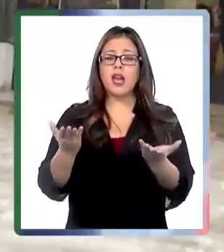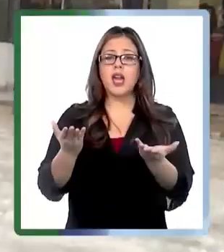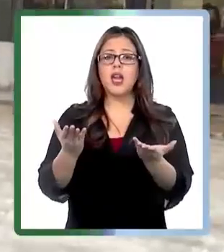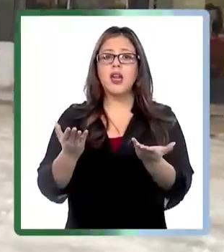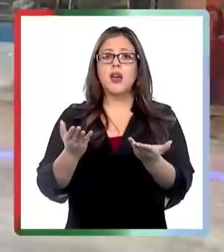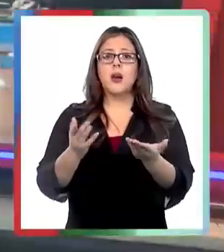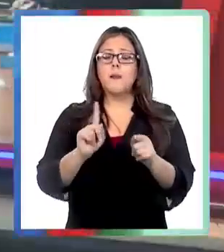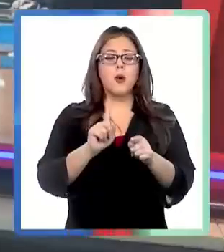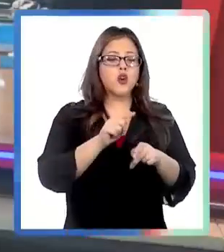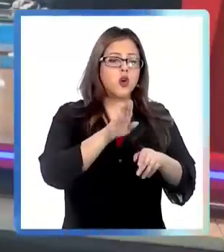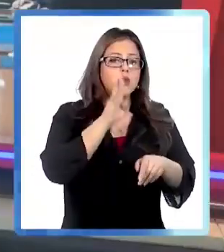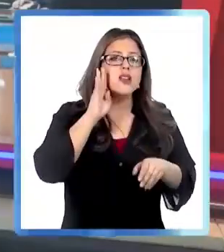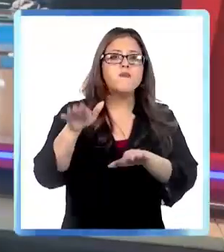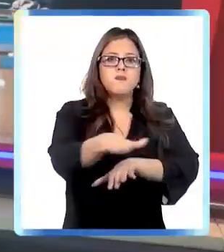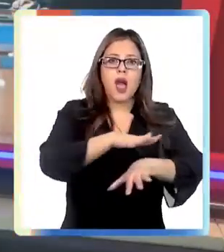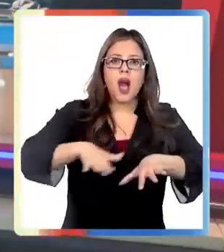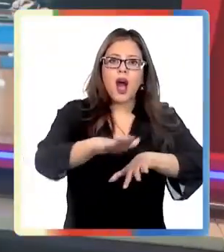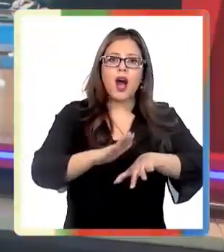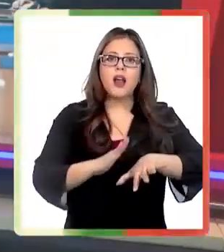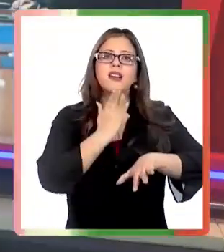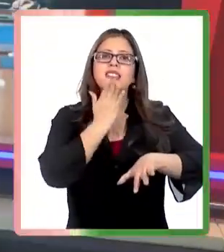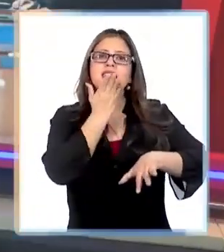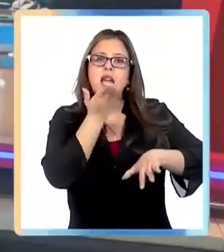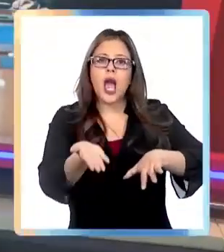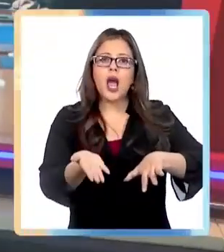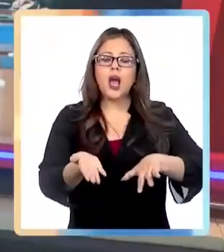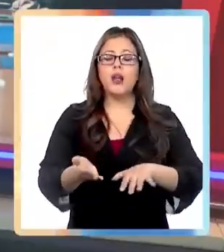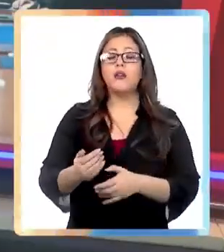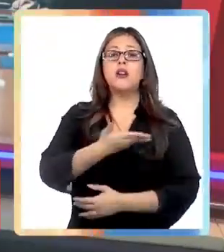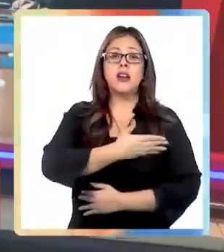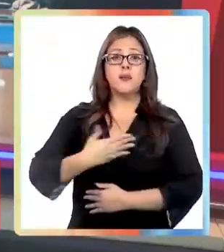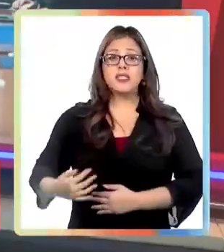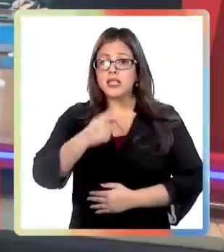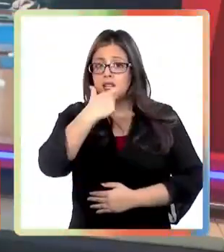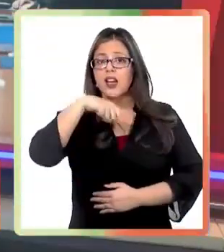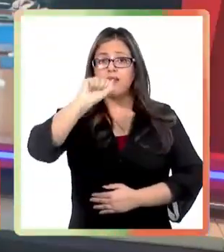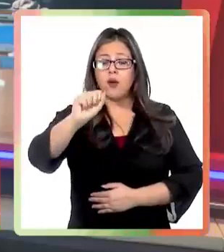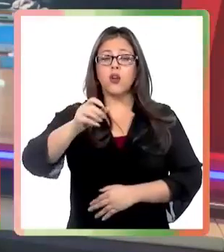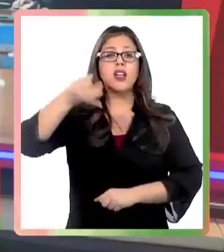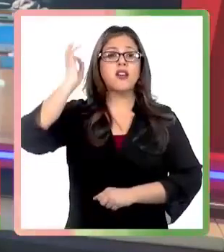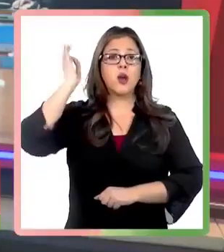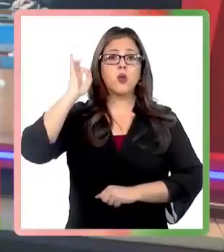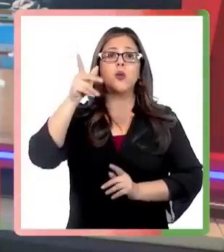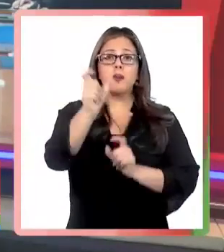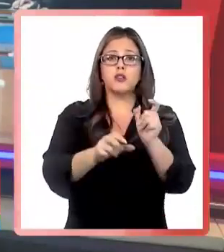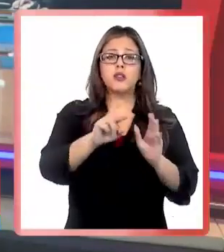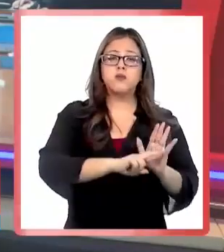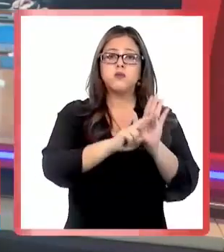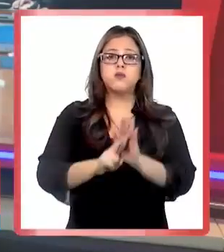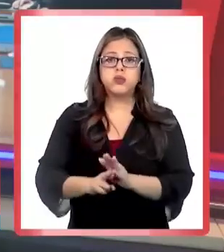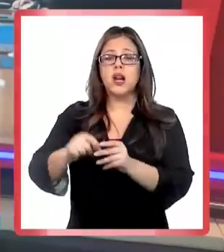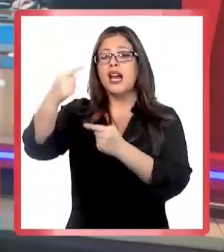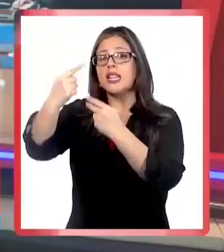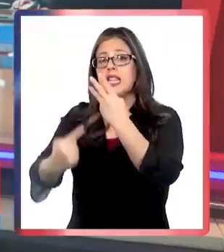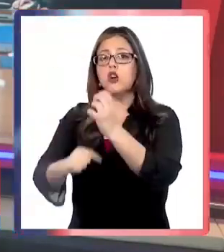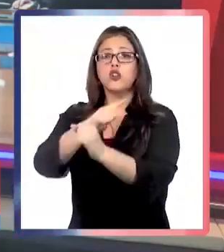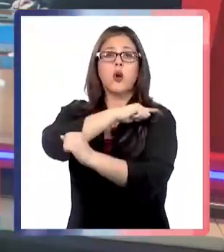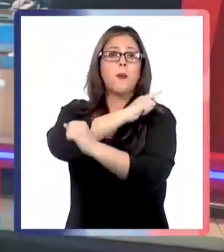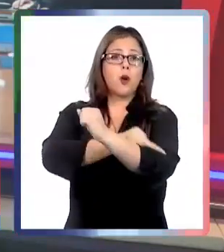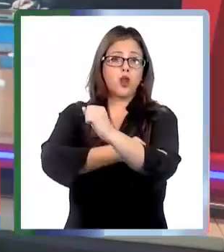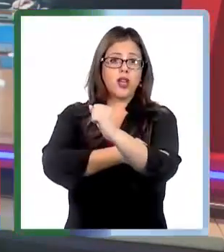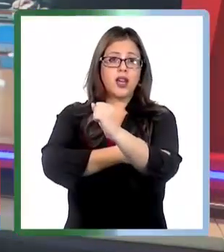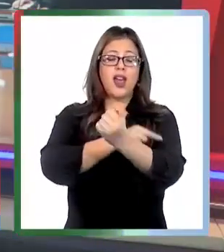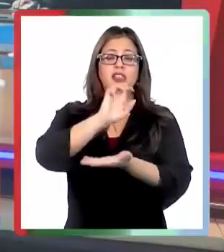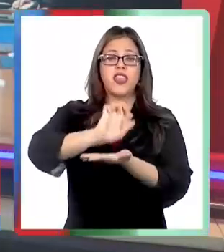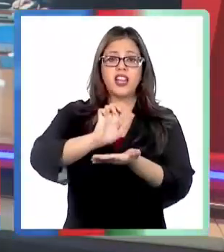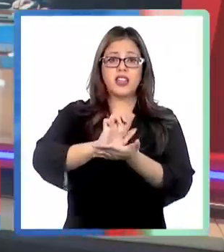El presidente Gabriel Boric se reunió con los representantes de los otros poderes del Estado, legislativo y judicial, las policías